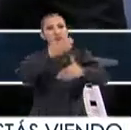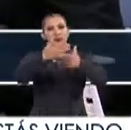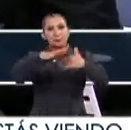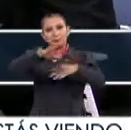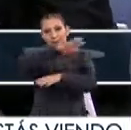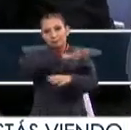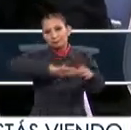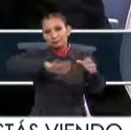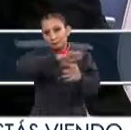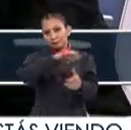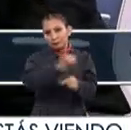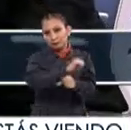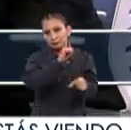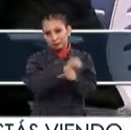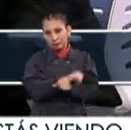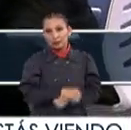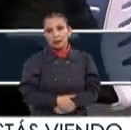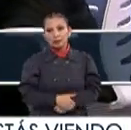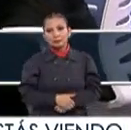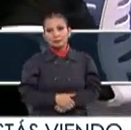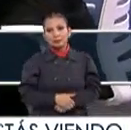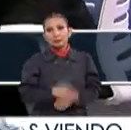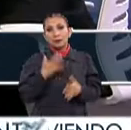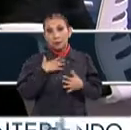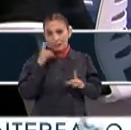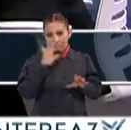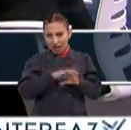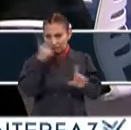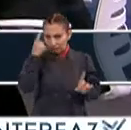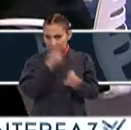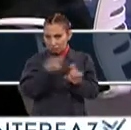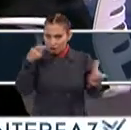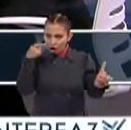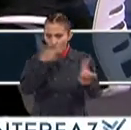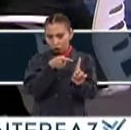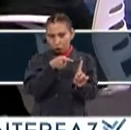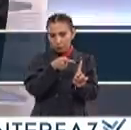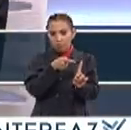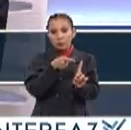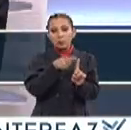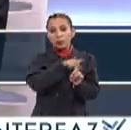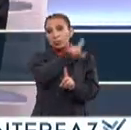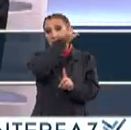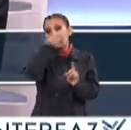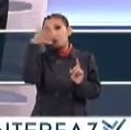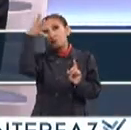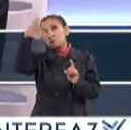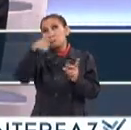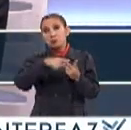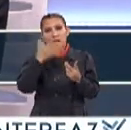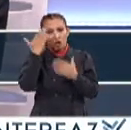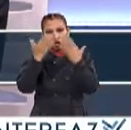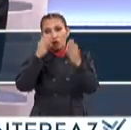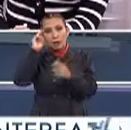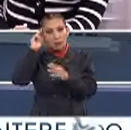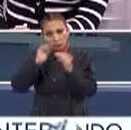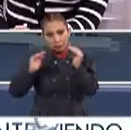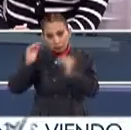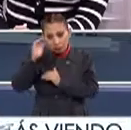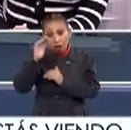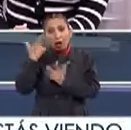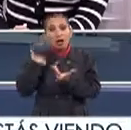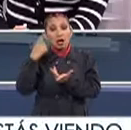En este En este sector Eso es Digamos La principal El principal objetivo Posteriormente Me gustaría estudiar Una maestría